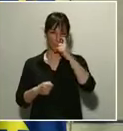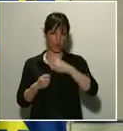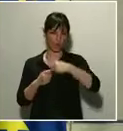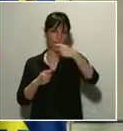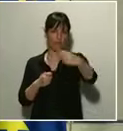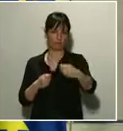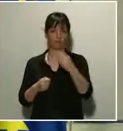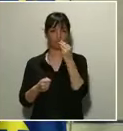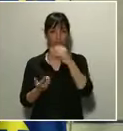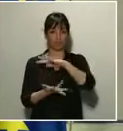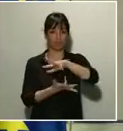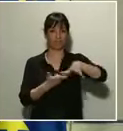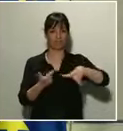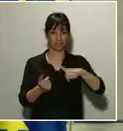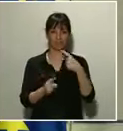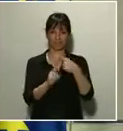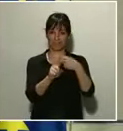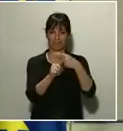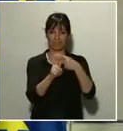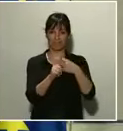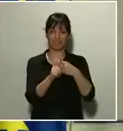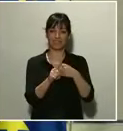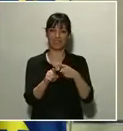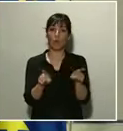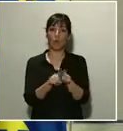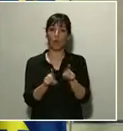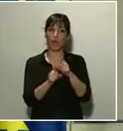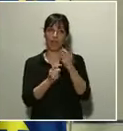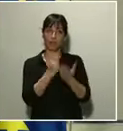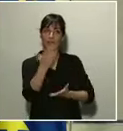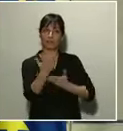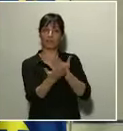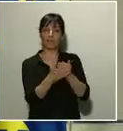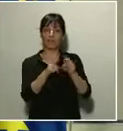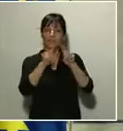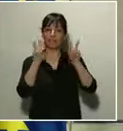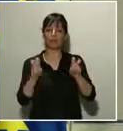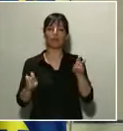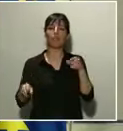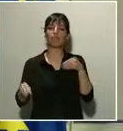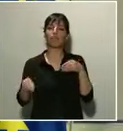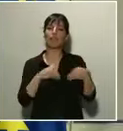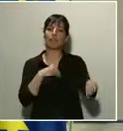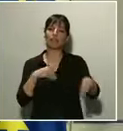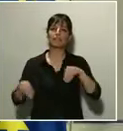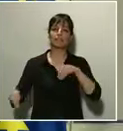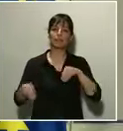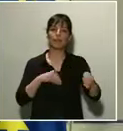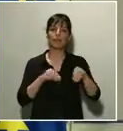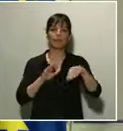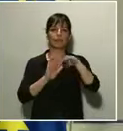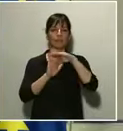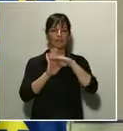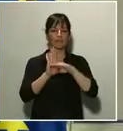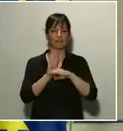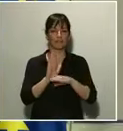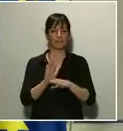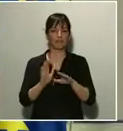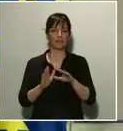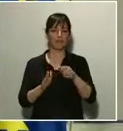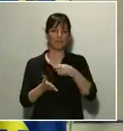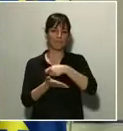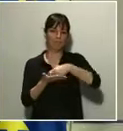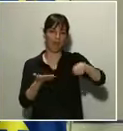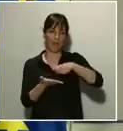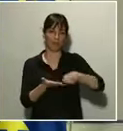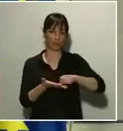como es una buena noticia lo que le hemos solicitado en relación con la flexibilización de las condiciones de aplicación de los pagos y también de